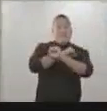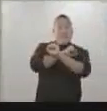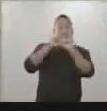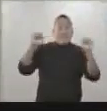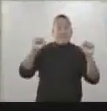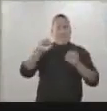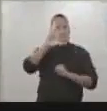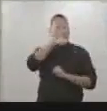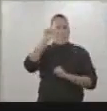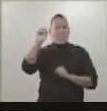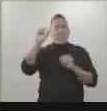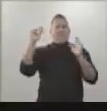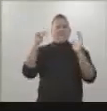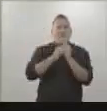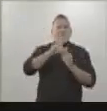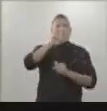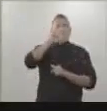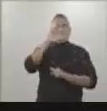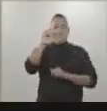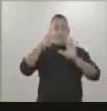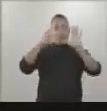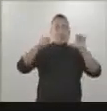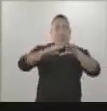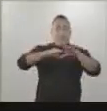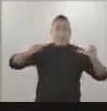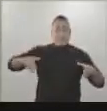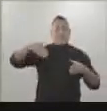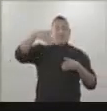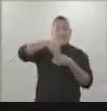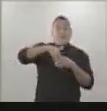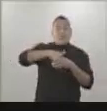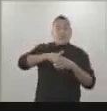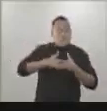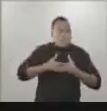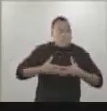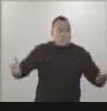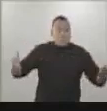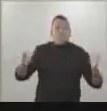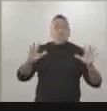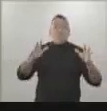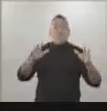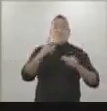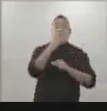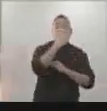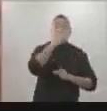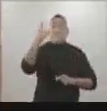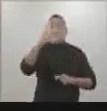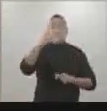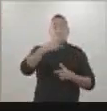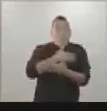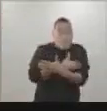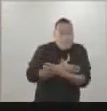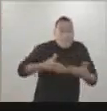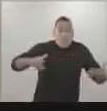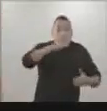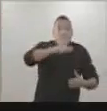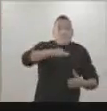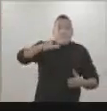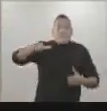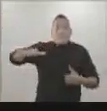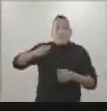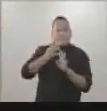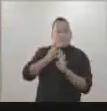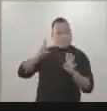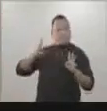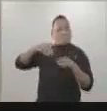de la mañana, 30 mil 106 mesas de votación estarán dispuestas para la participación de